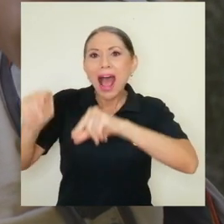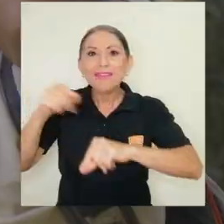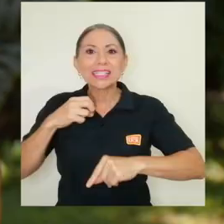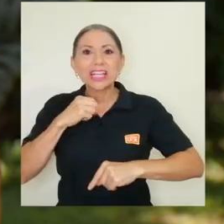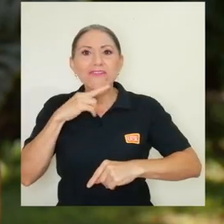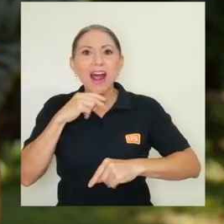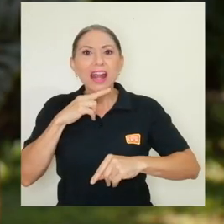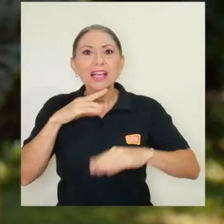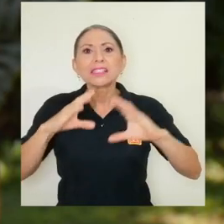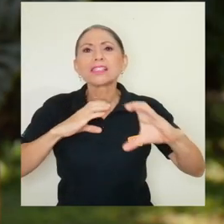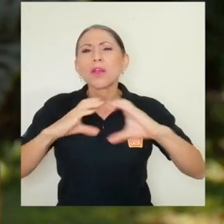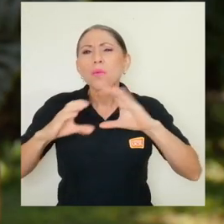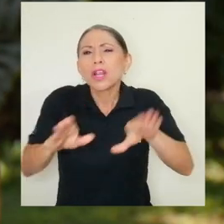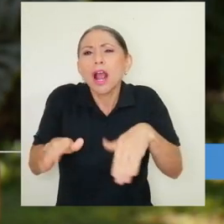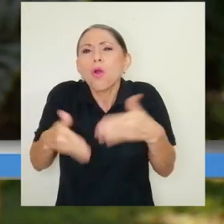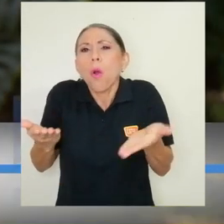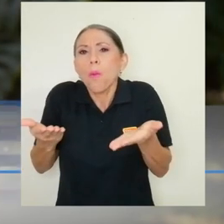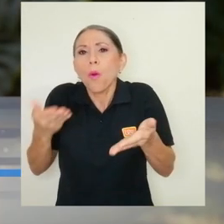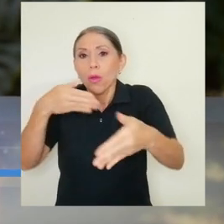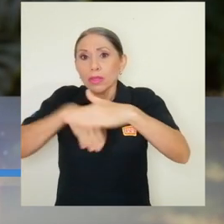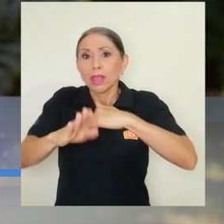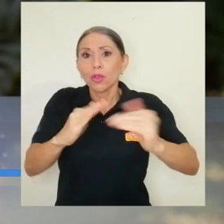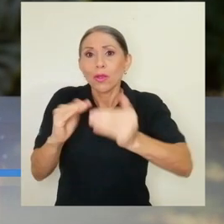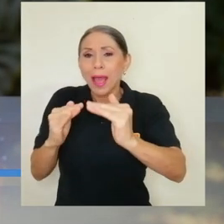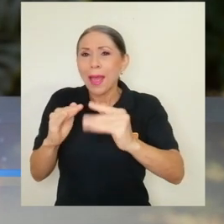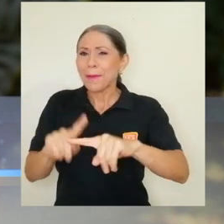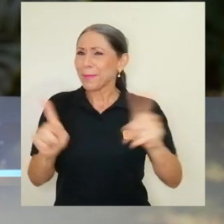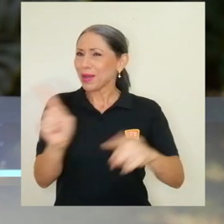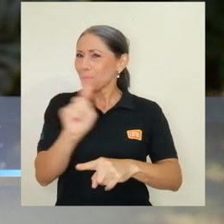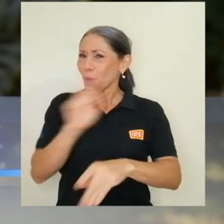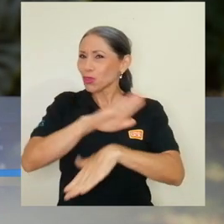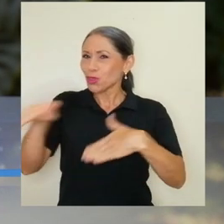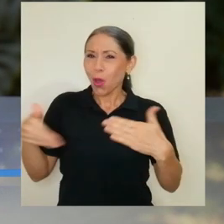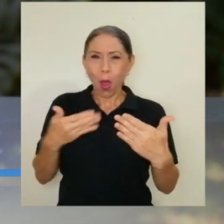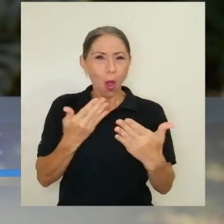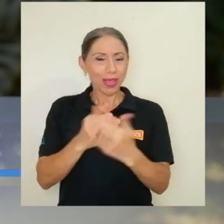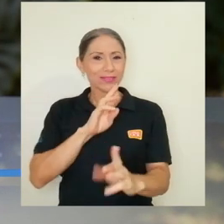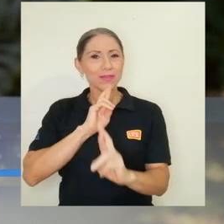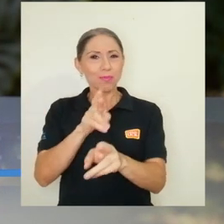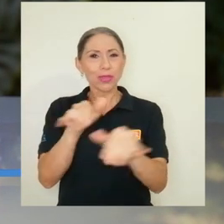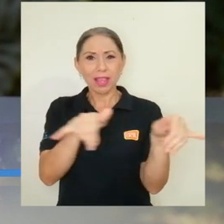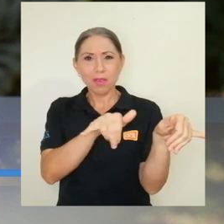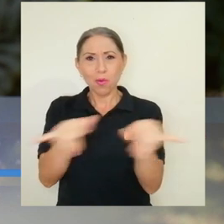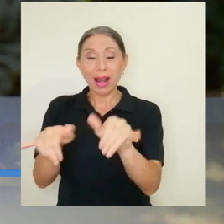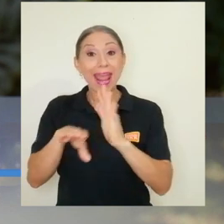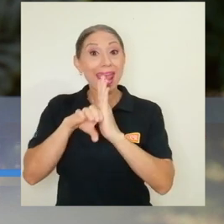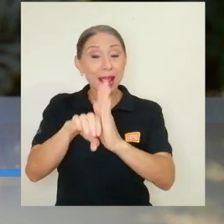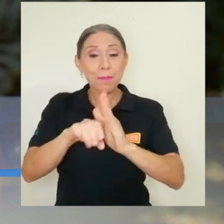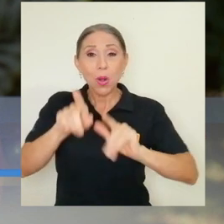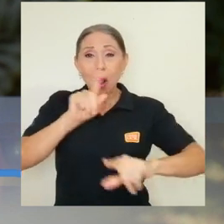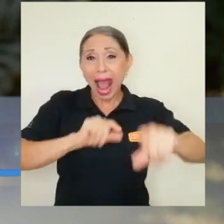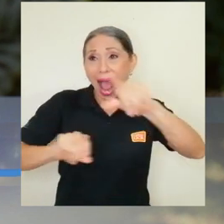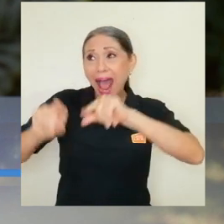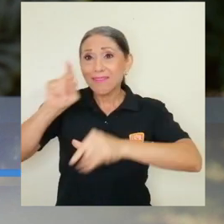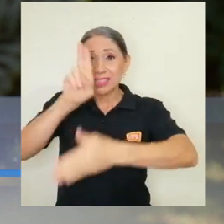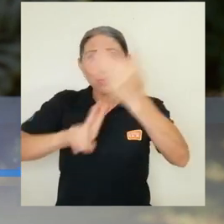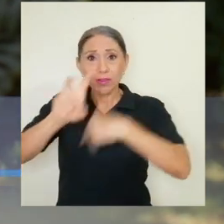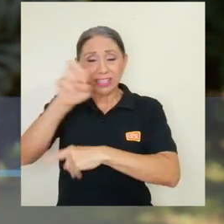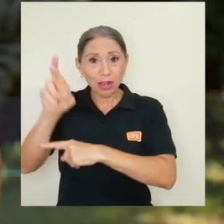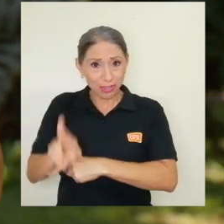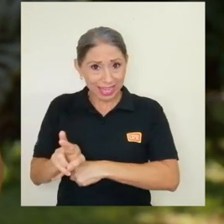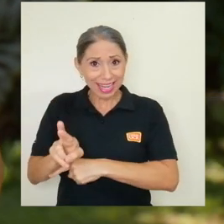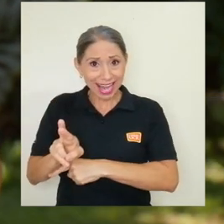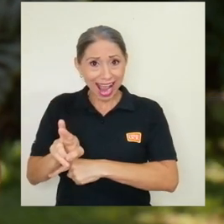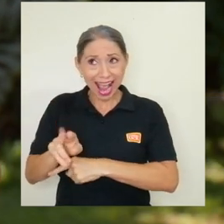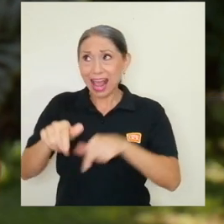ciudad, pero no todas las aves y todas las ranas responden de la misma manera. Por ejemplo, las aves en la Universidad de Costa